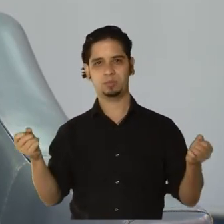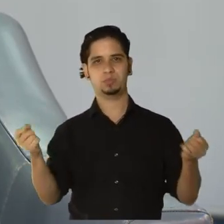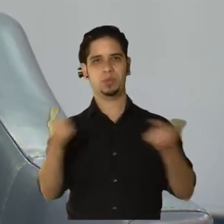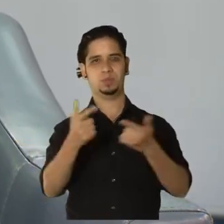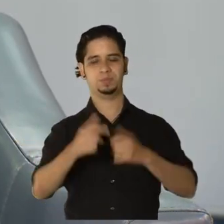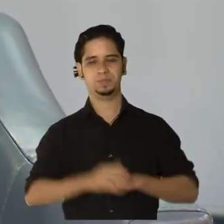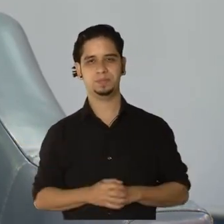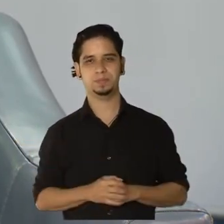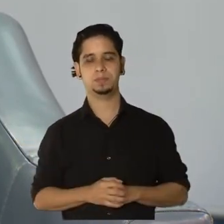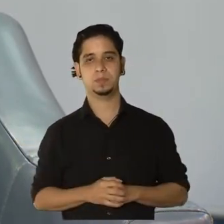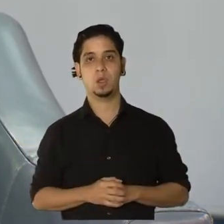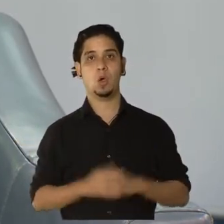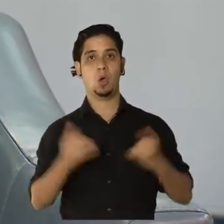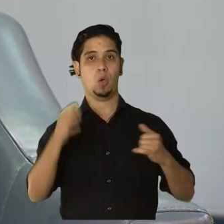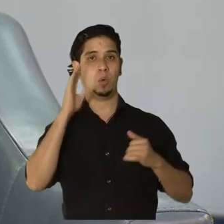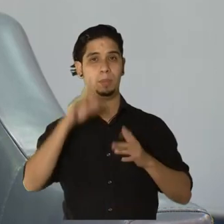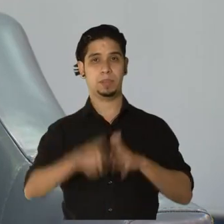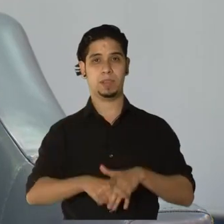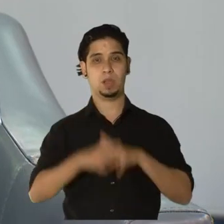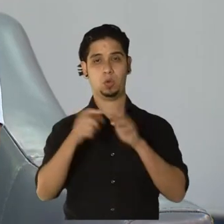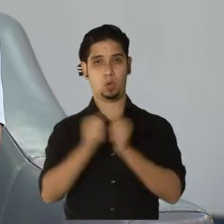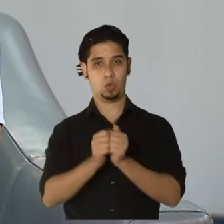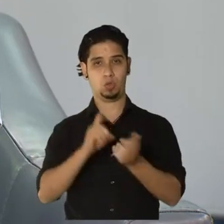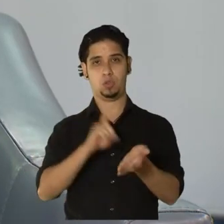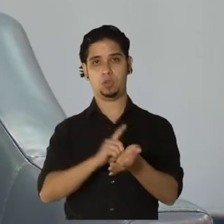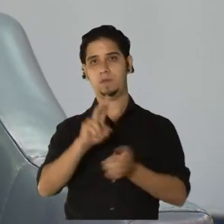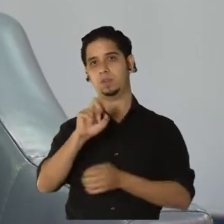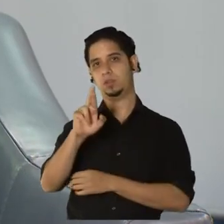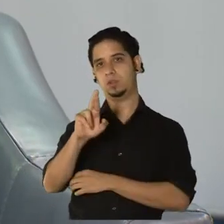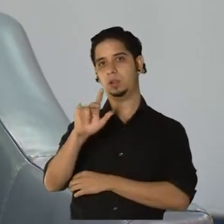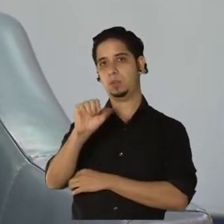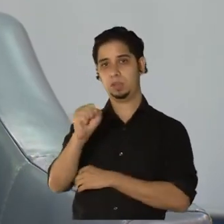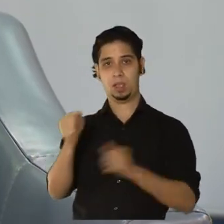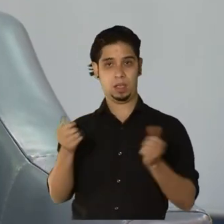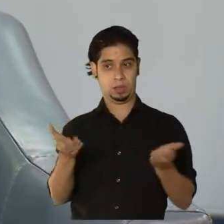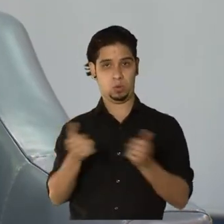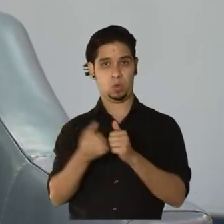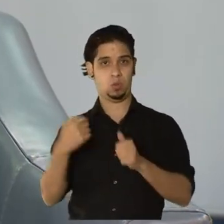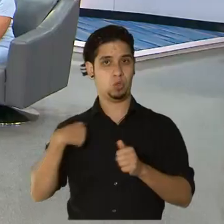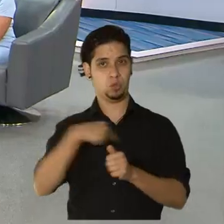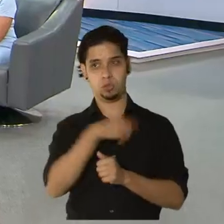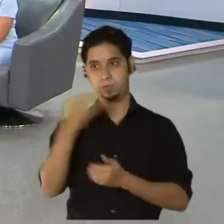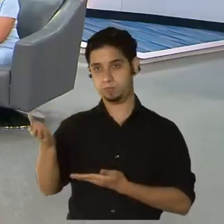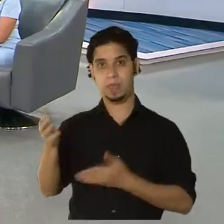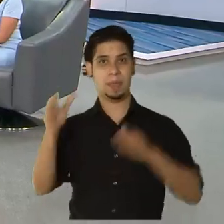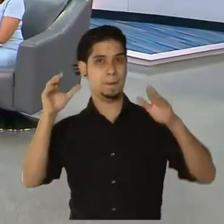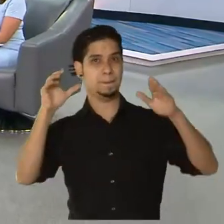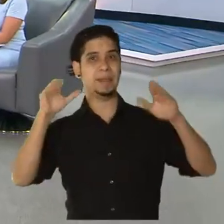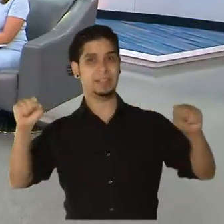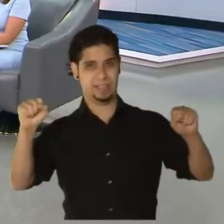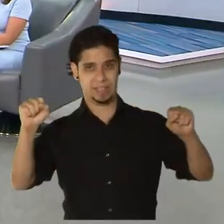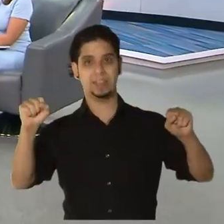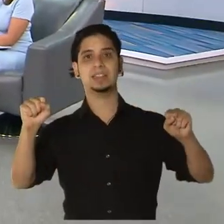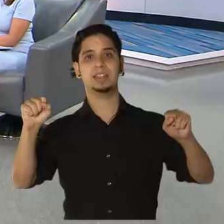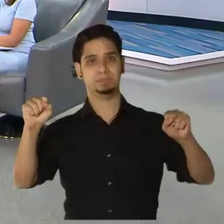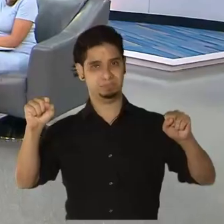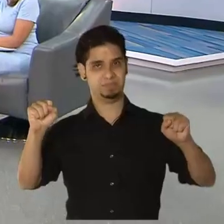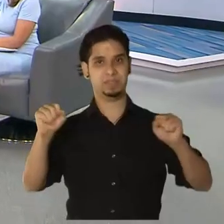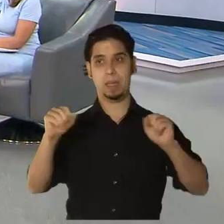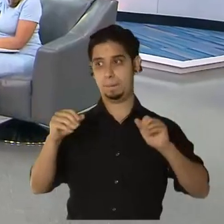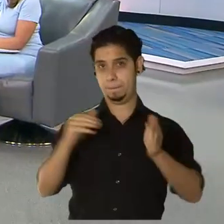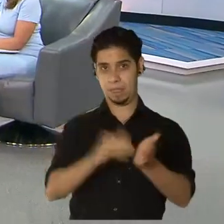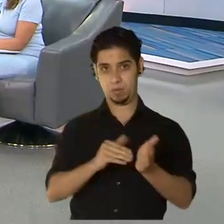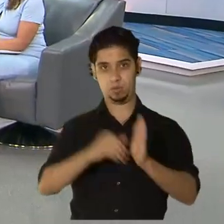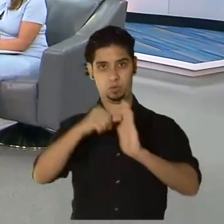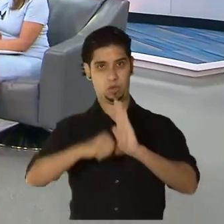Y en esta ocasión comenzamos con el doctor Víctor Ramos, quien ya está aquí con nosotros, es el presidente del Colegio de Médicos y Cirujanos de